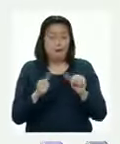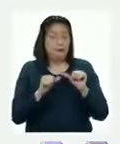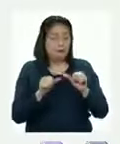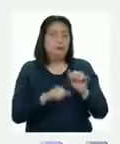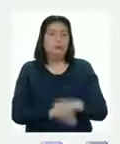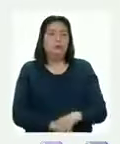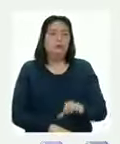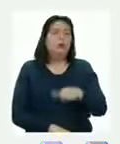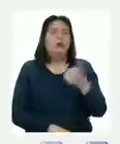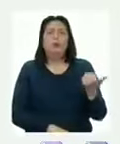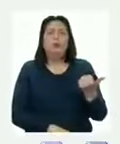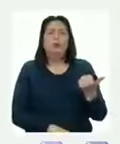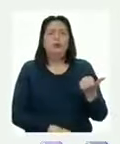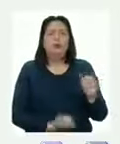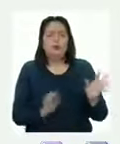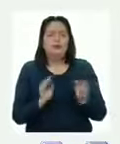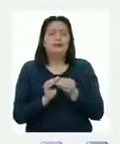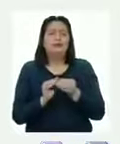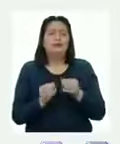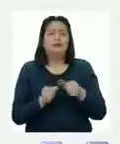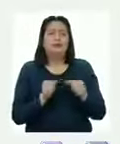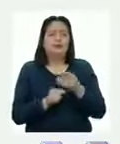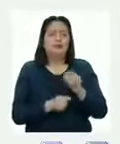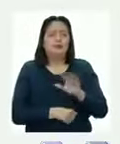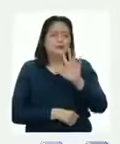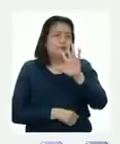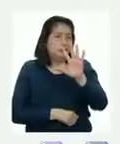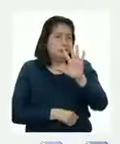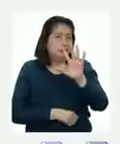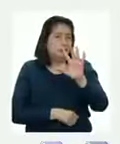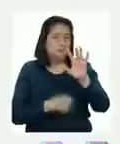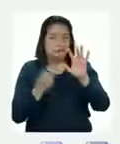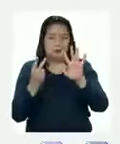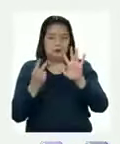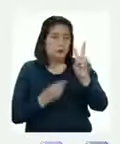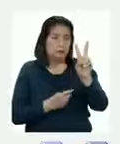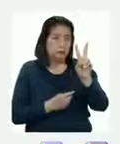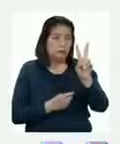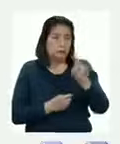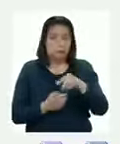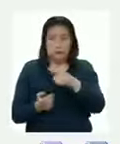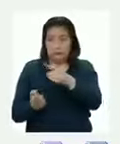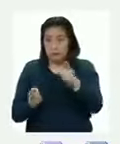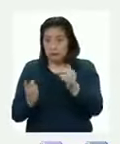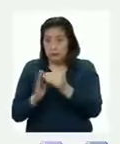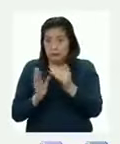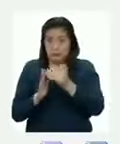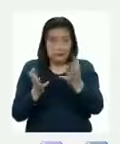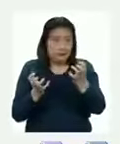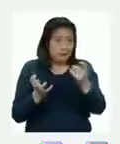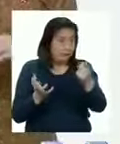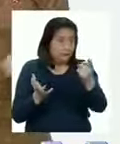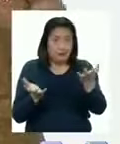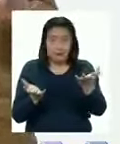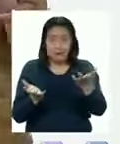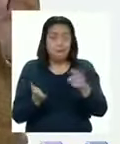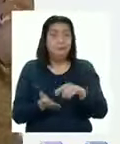Continuemos Ahora vamos a añadir el siguiente número Quinientos setenta y dos ¿Alguno en casa quisiera participar?